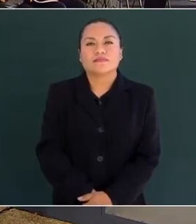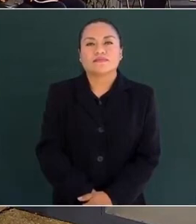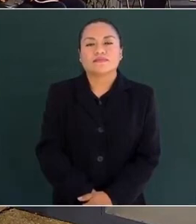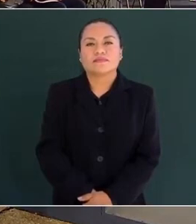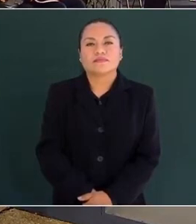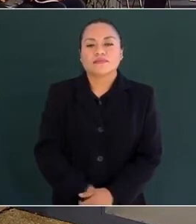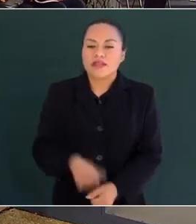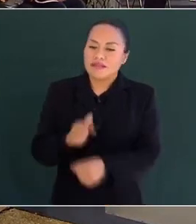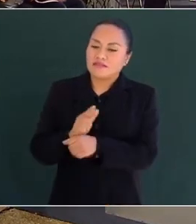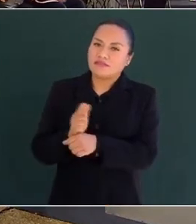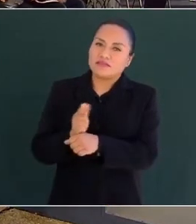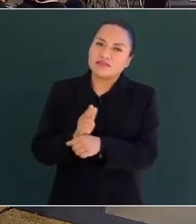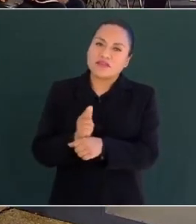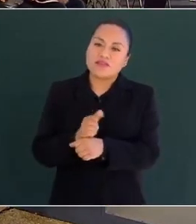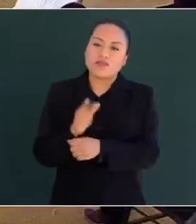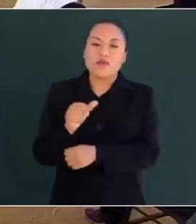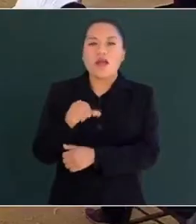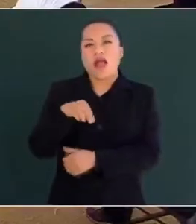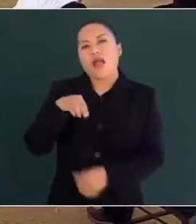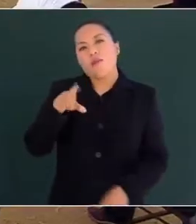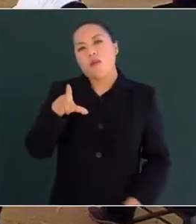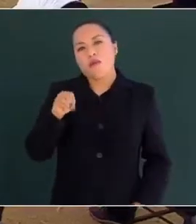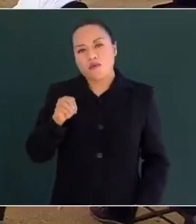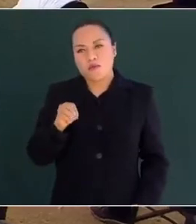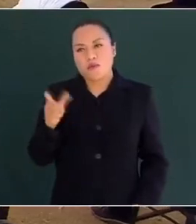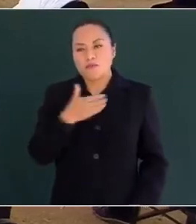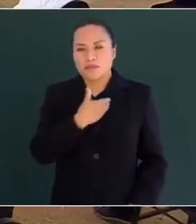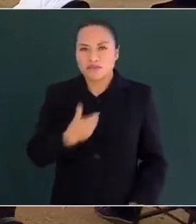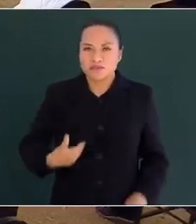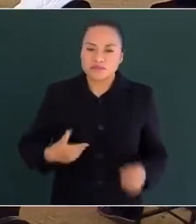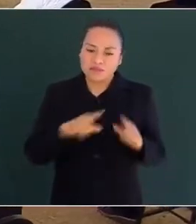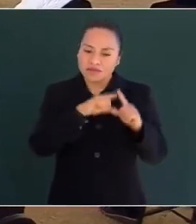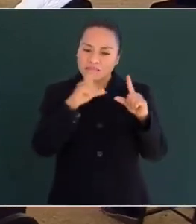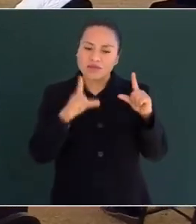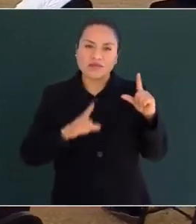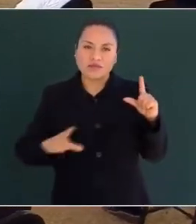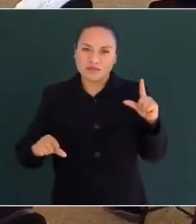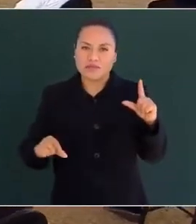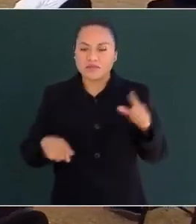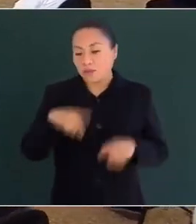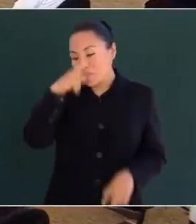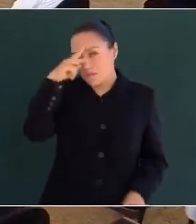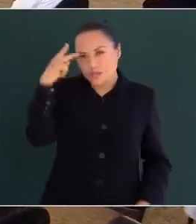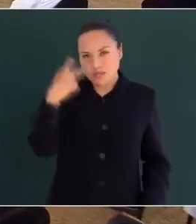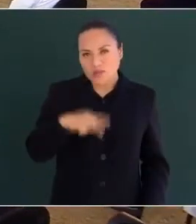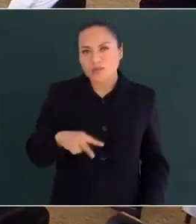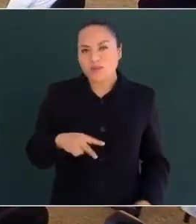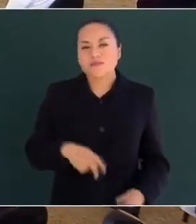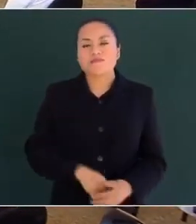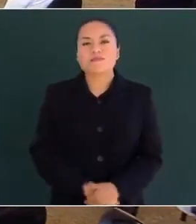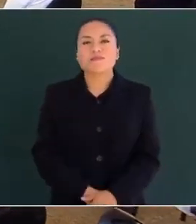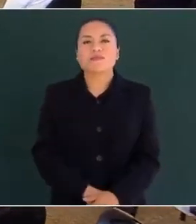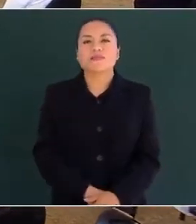Ciudadano, licenciado Andrés Manuel López Obrador, presidente constitucional de los Estados Unidos Mexicanos.